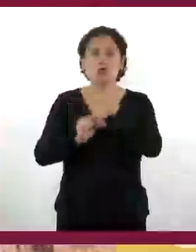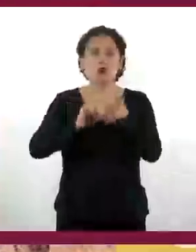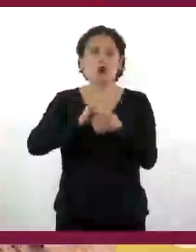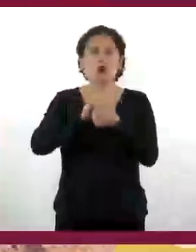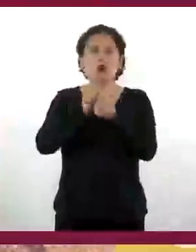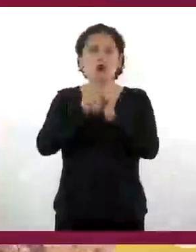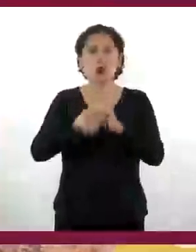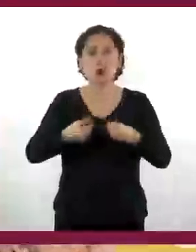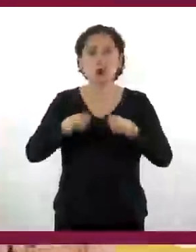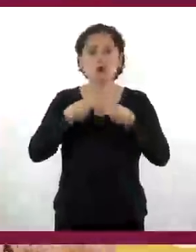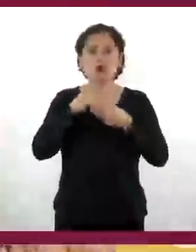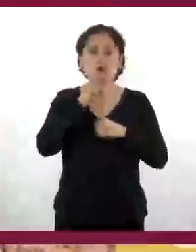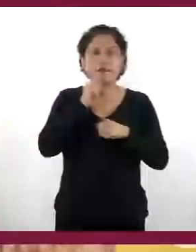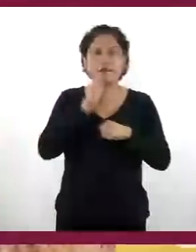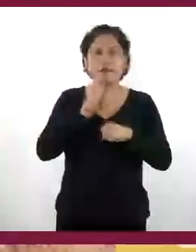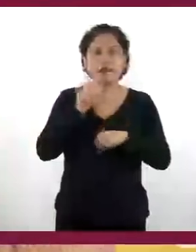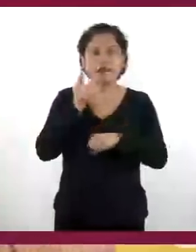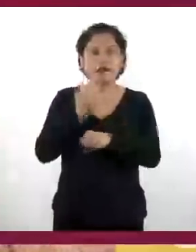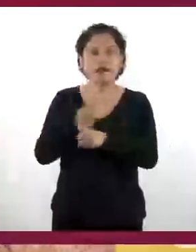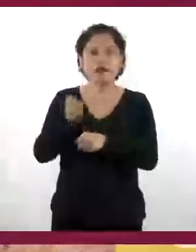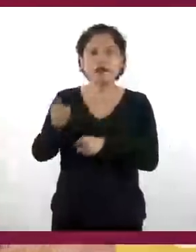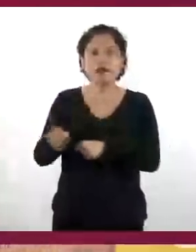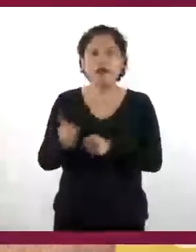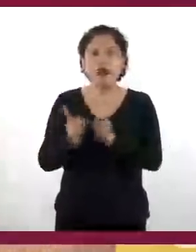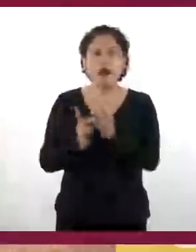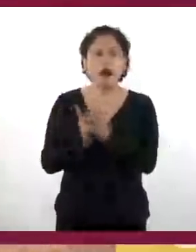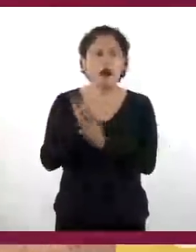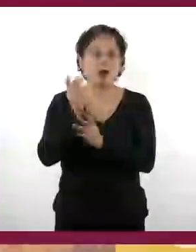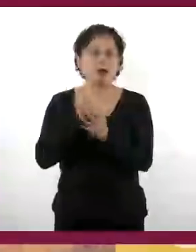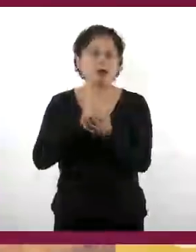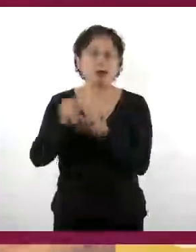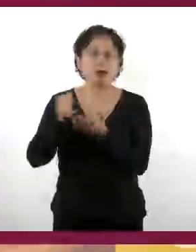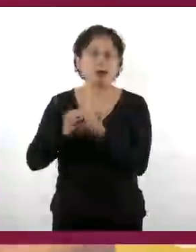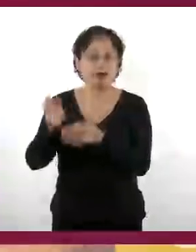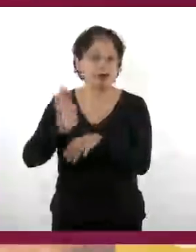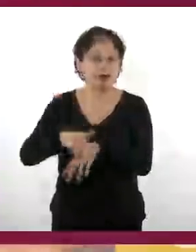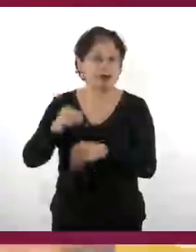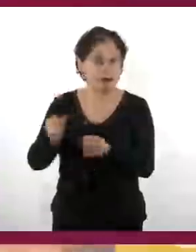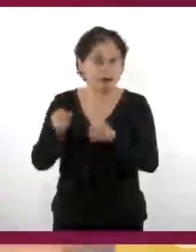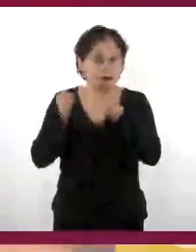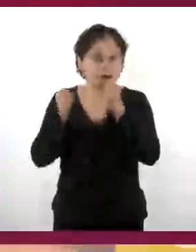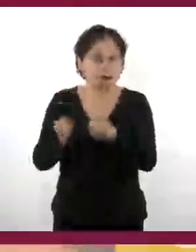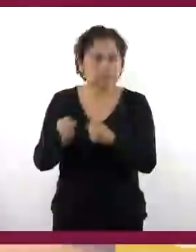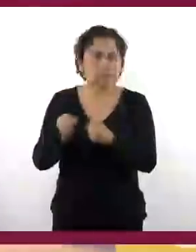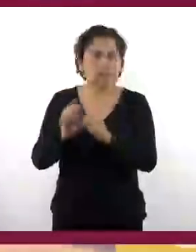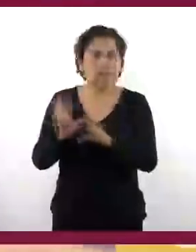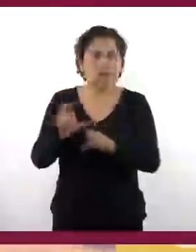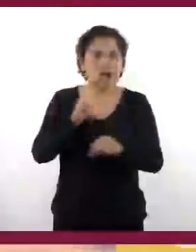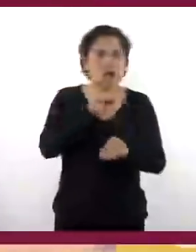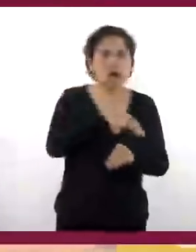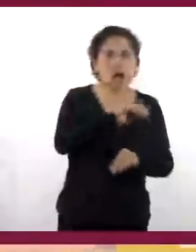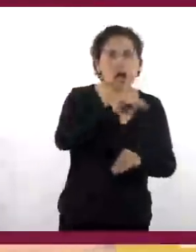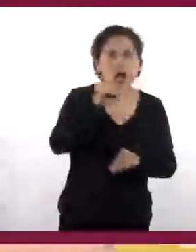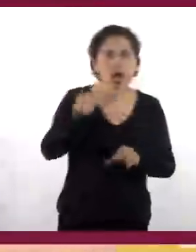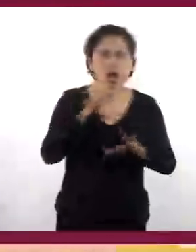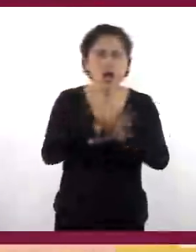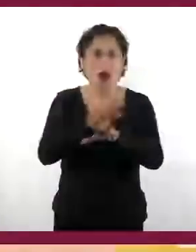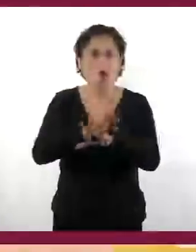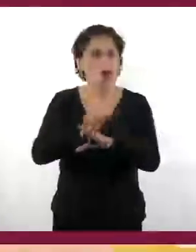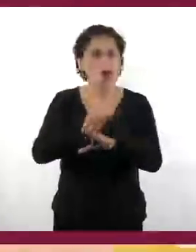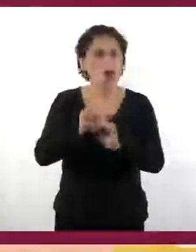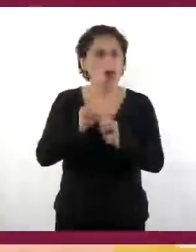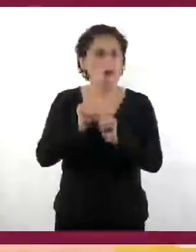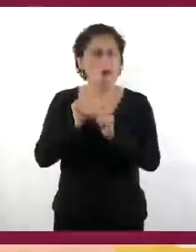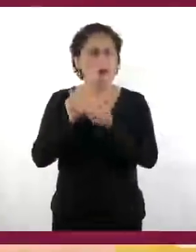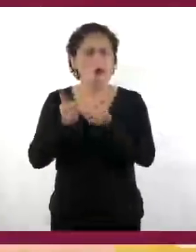sabe que ahí hay granos seguros. Dejarán de tener estos territorios de recorrido para acercarse cada vez más a los puntos